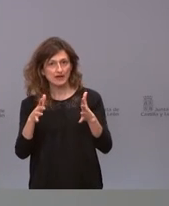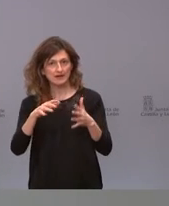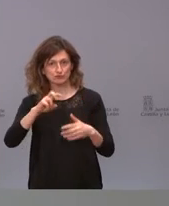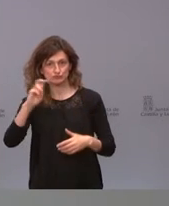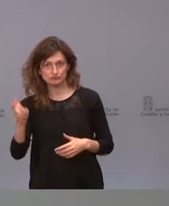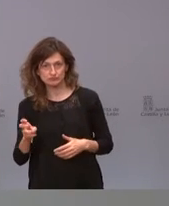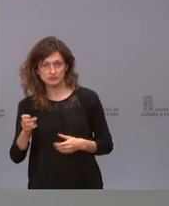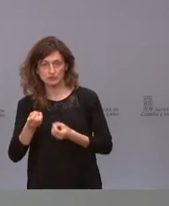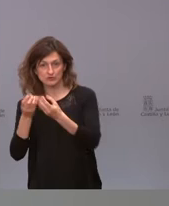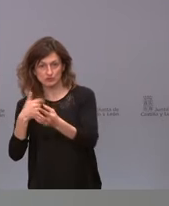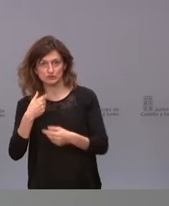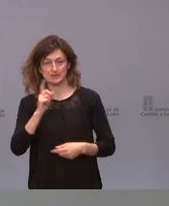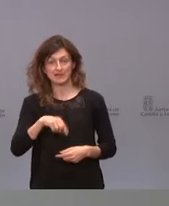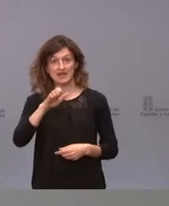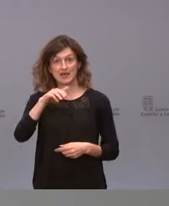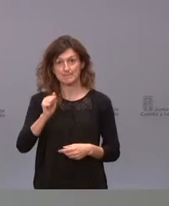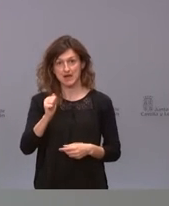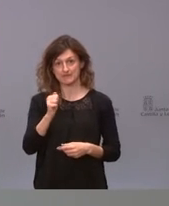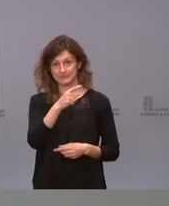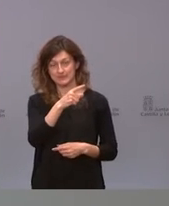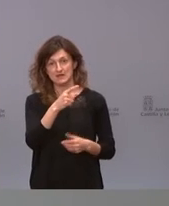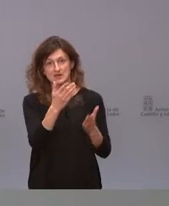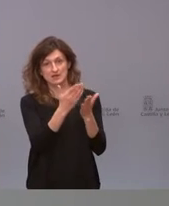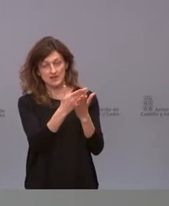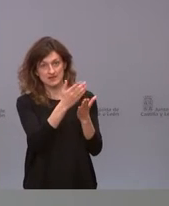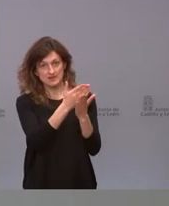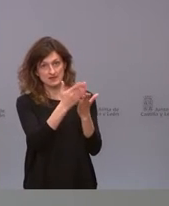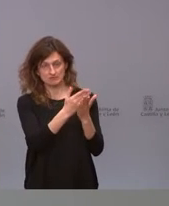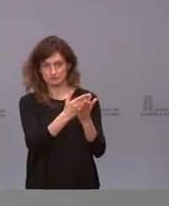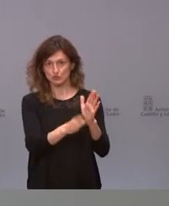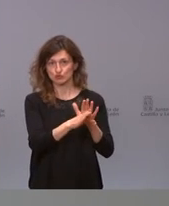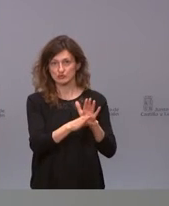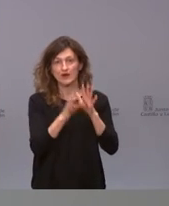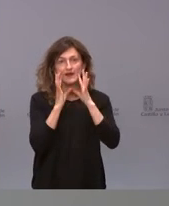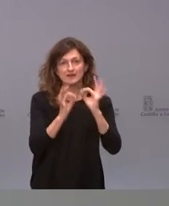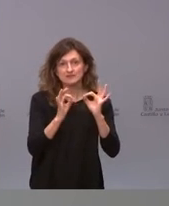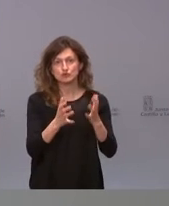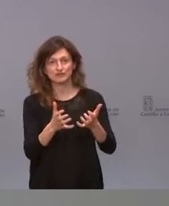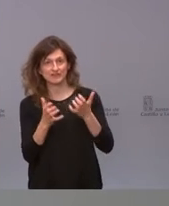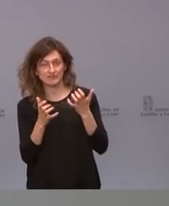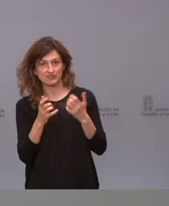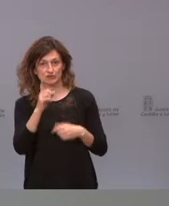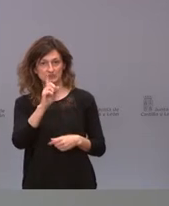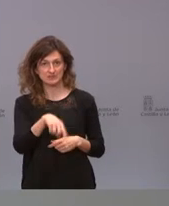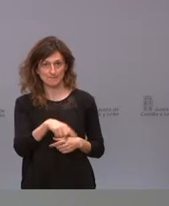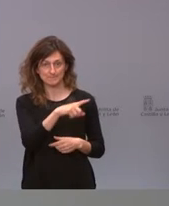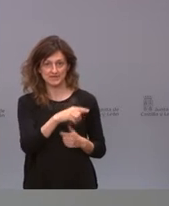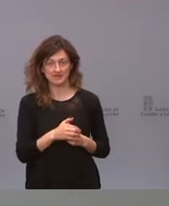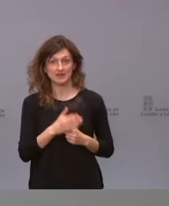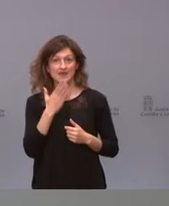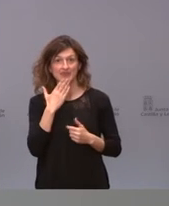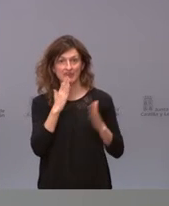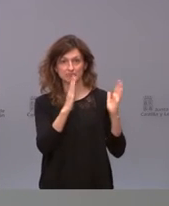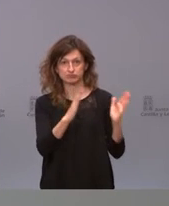yo lo hice que la EMA siga estudiando y además siga estudiando los riesgos, beneficios y sobre todo por cortes de edad